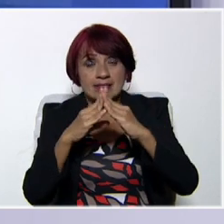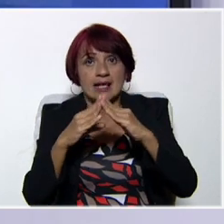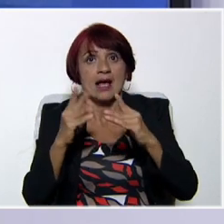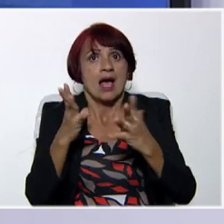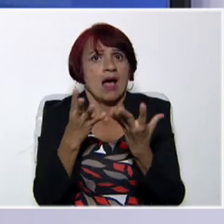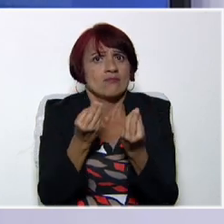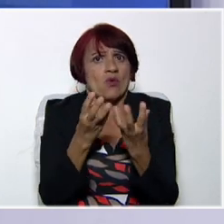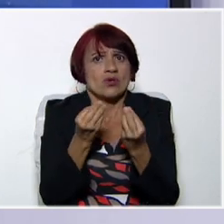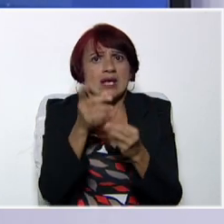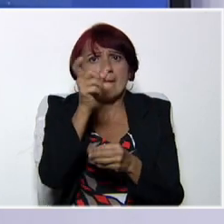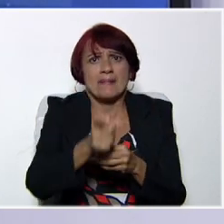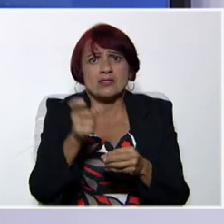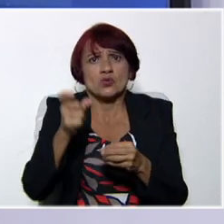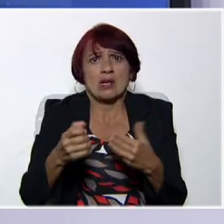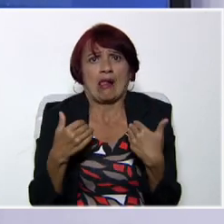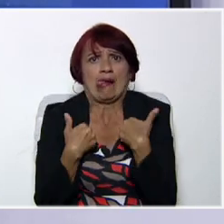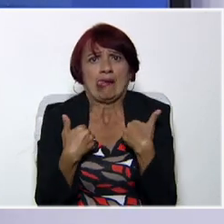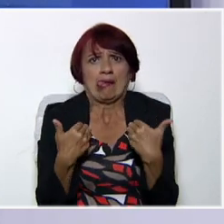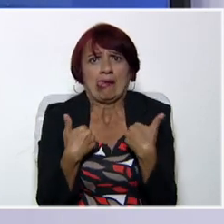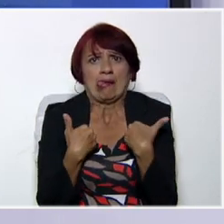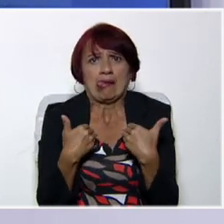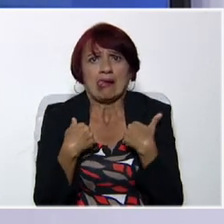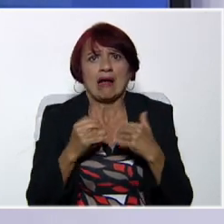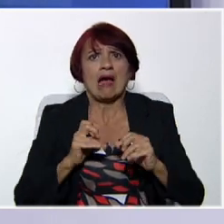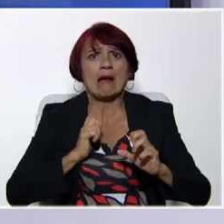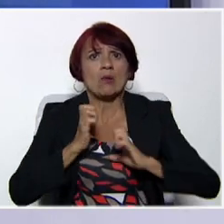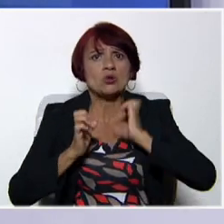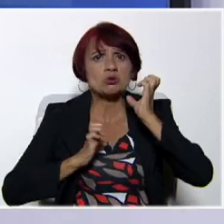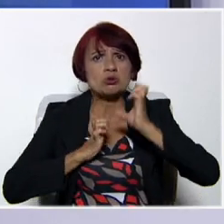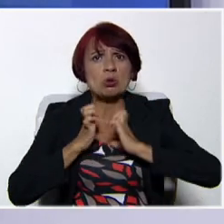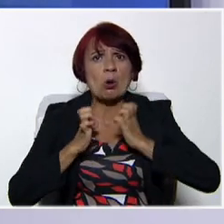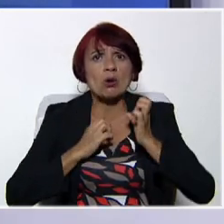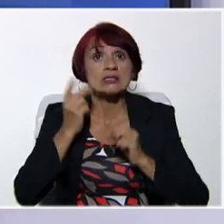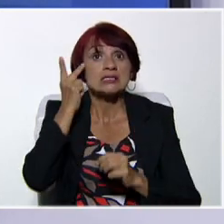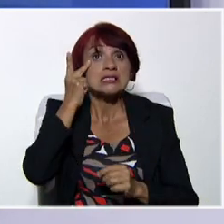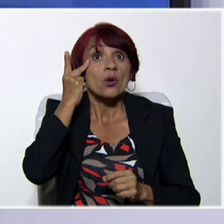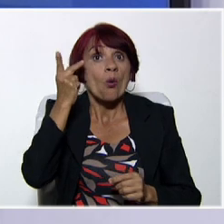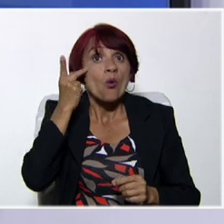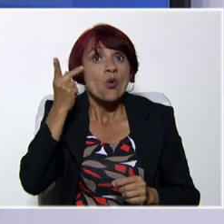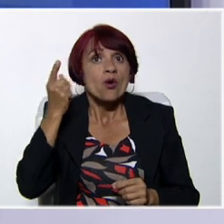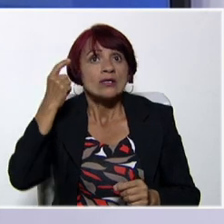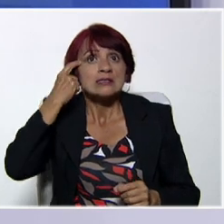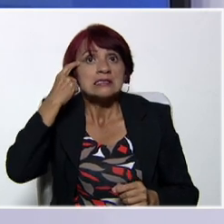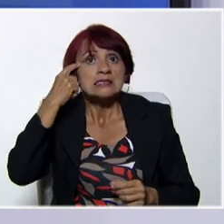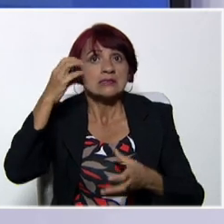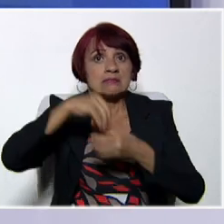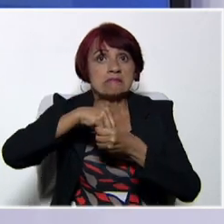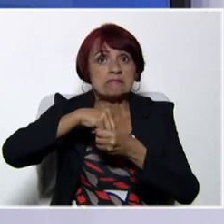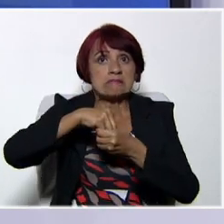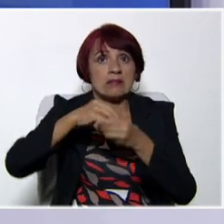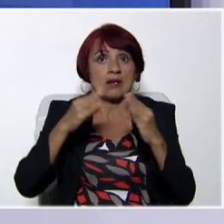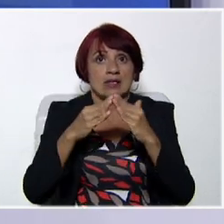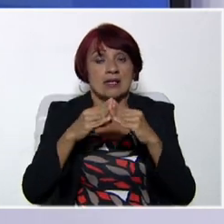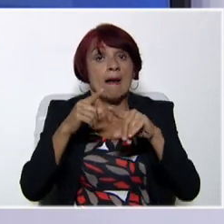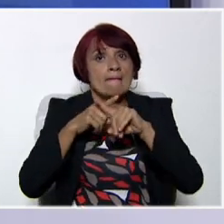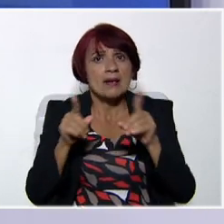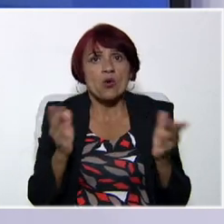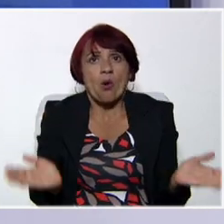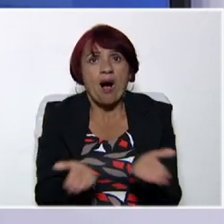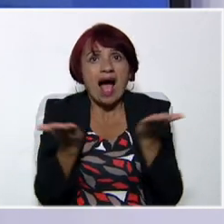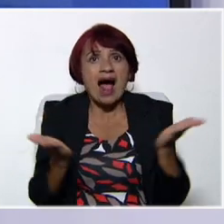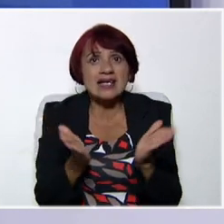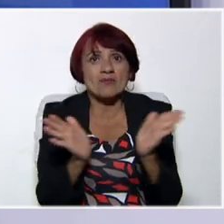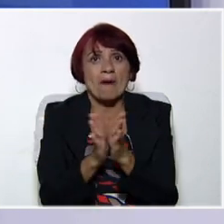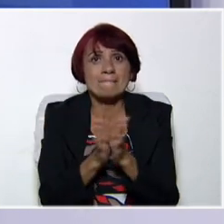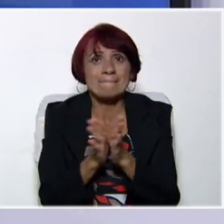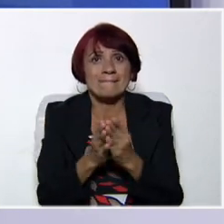afectó muchísimo a nivel emocional, a nivel psicológico, porque se sentían encerrados. Pero con ánimo, con